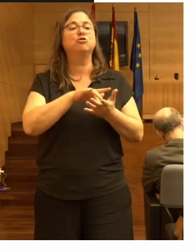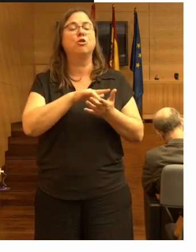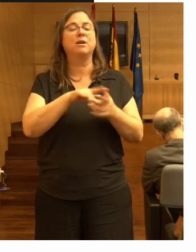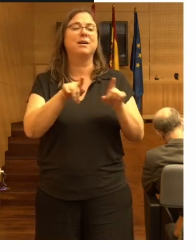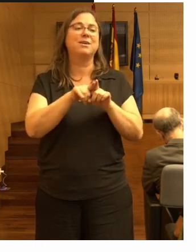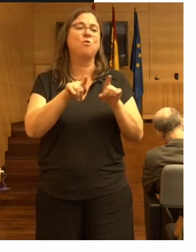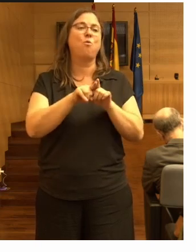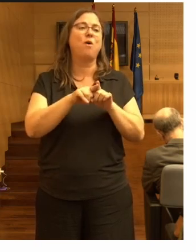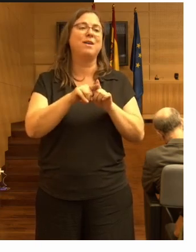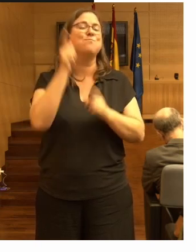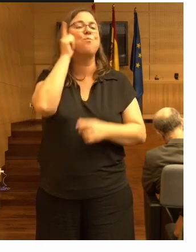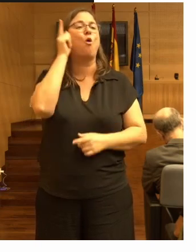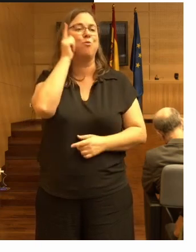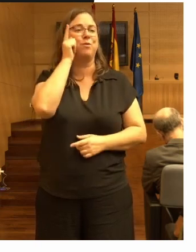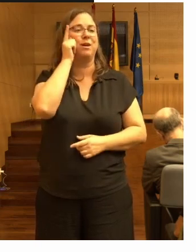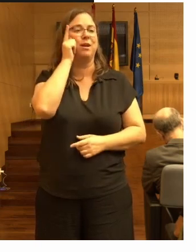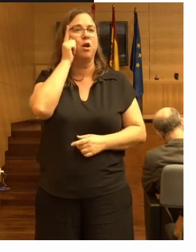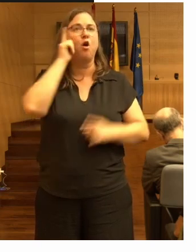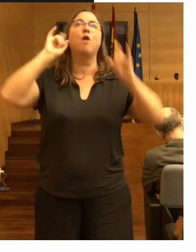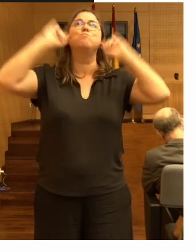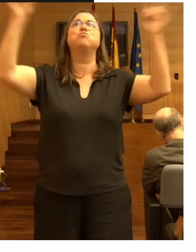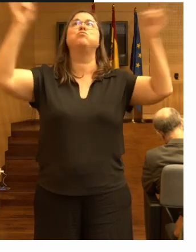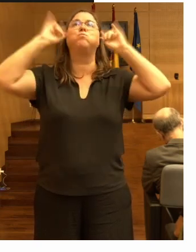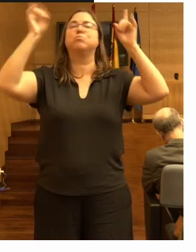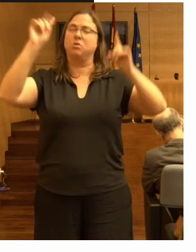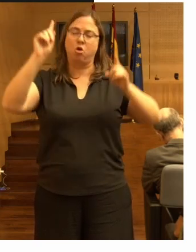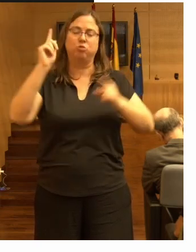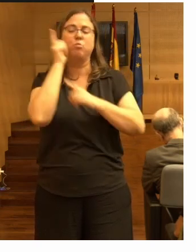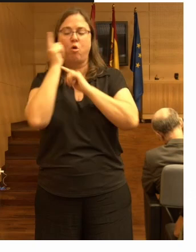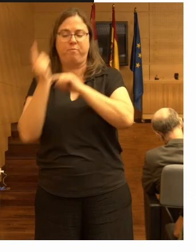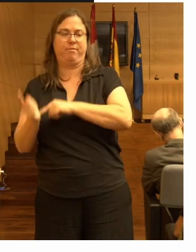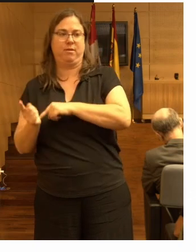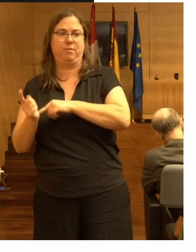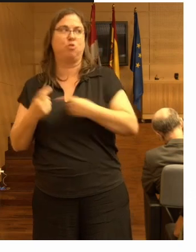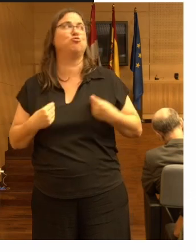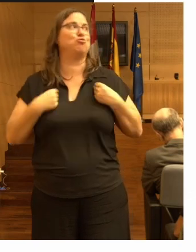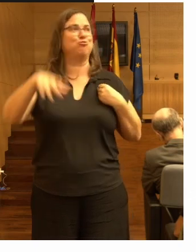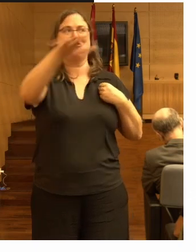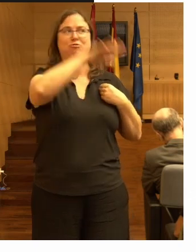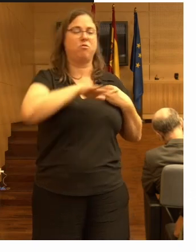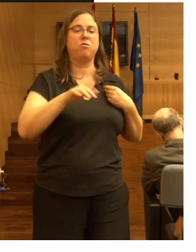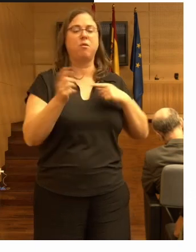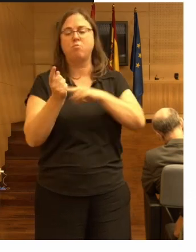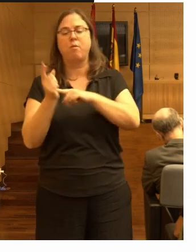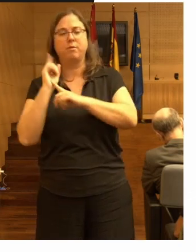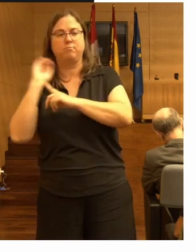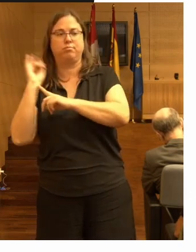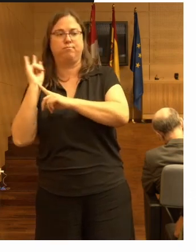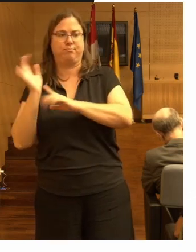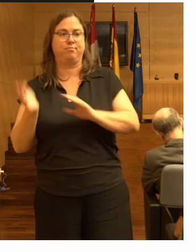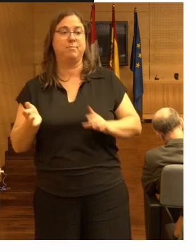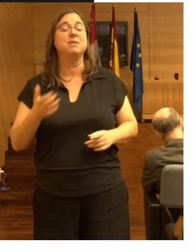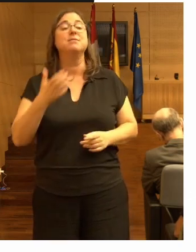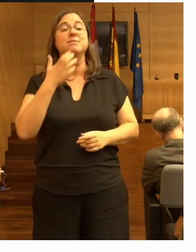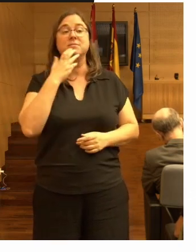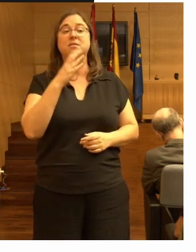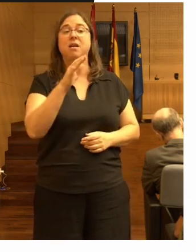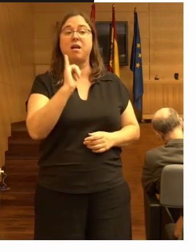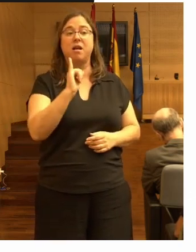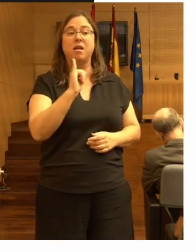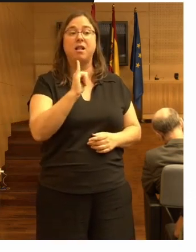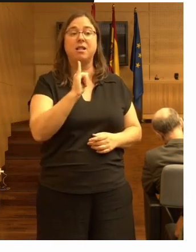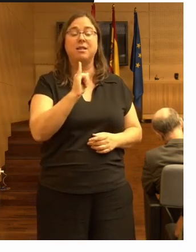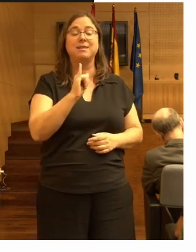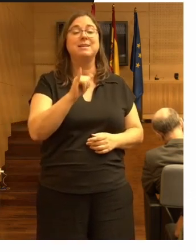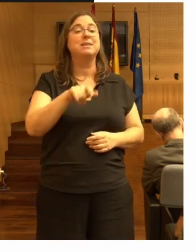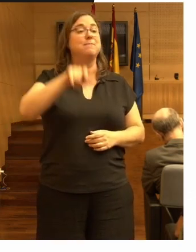no sea una alarma que suene en la sala y cause una situación difícil si tienen eso la persona